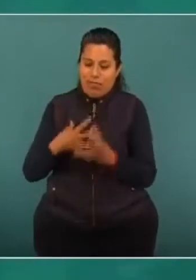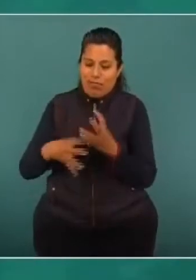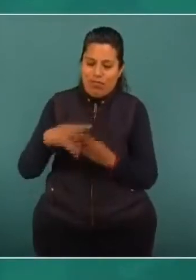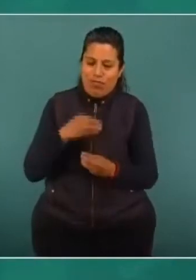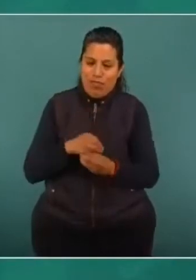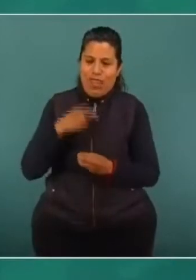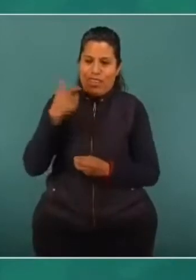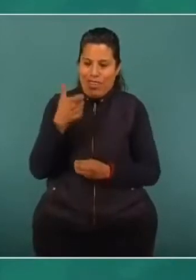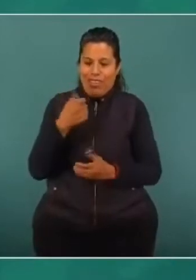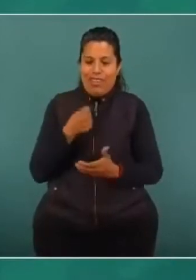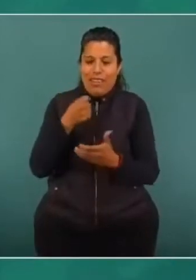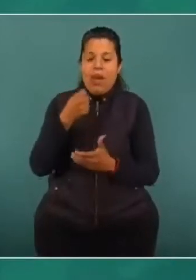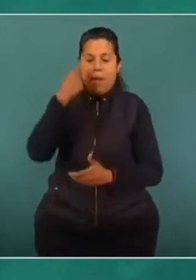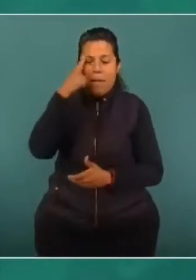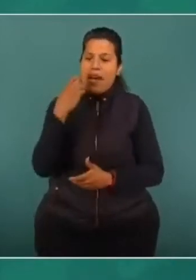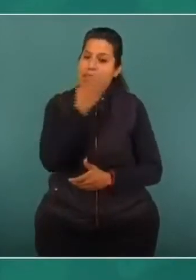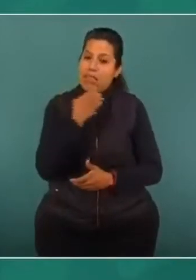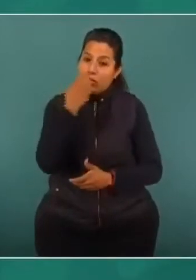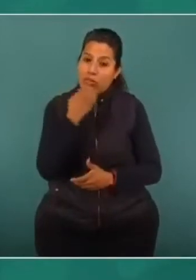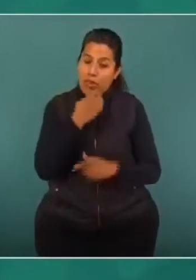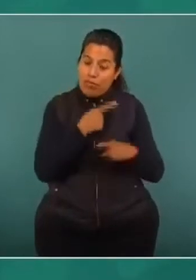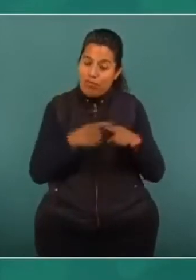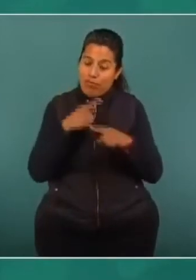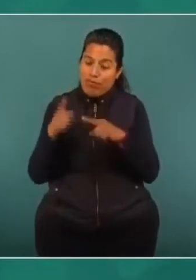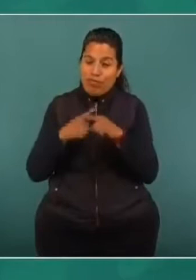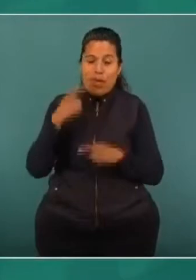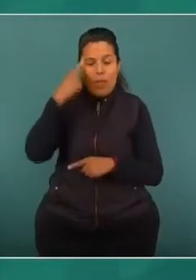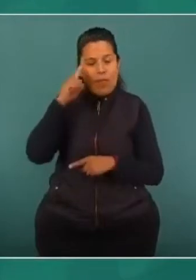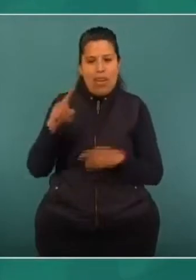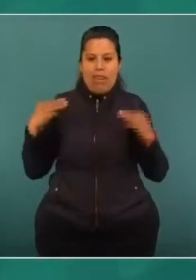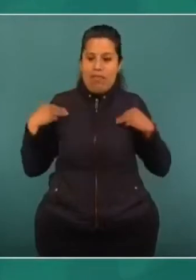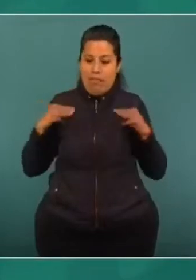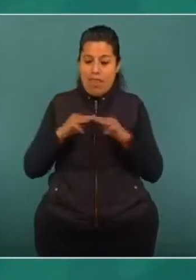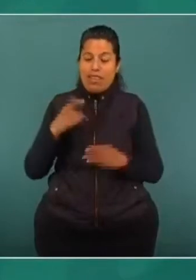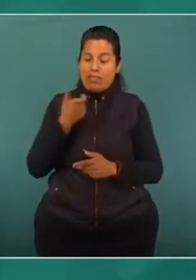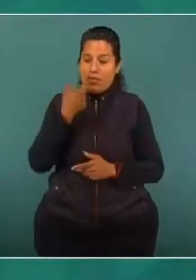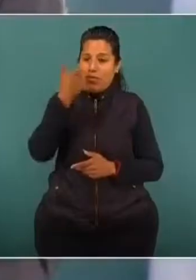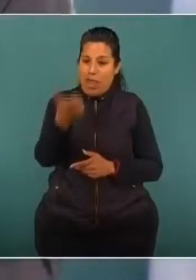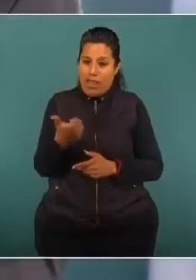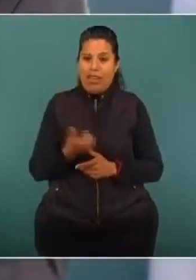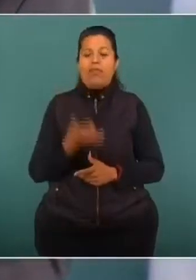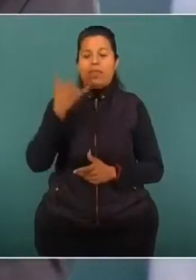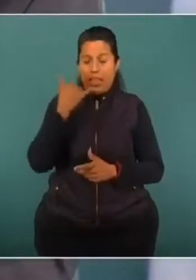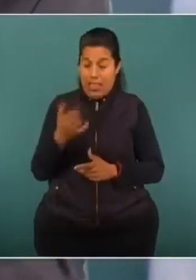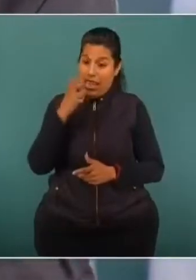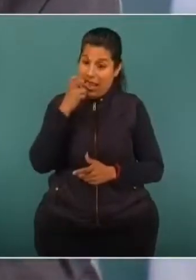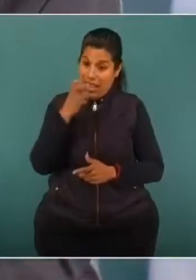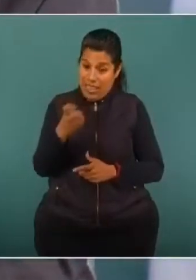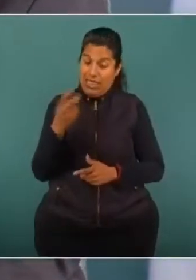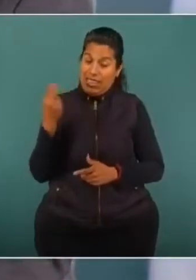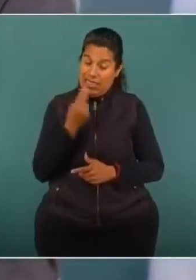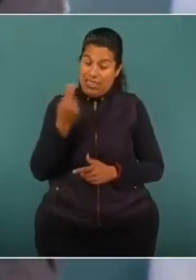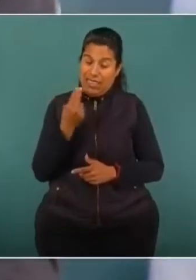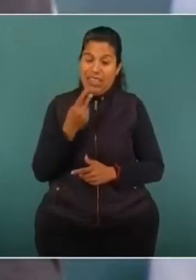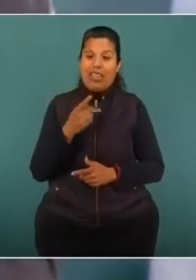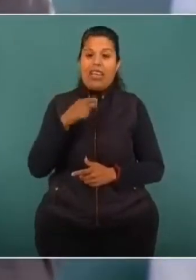la nómina educativa de decenas de miles de maestras y maestros. Al hacer esto posible, la